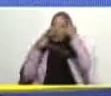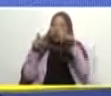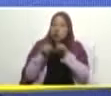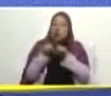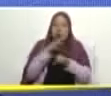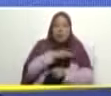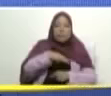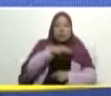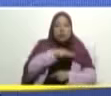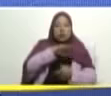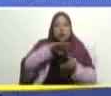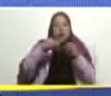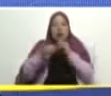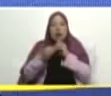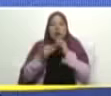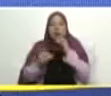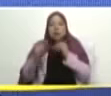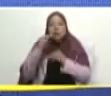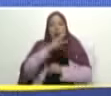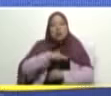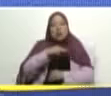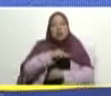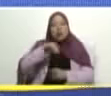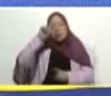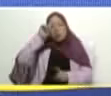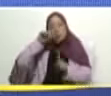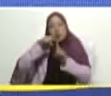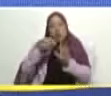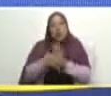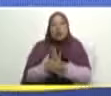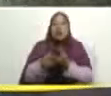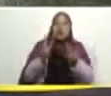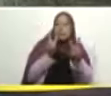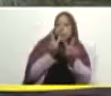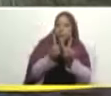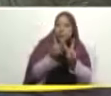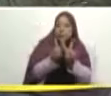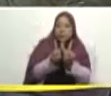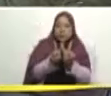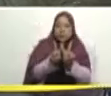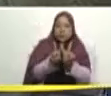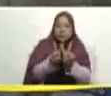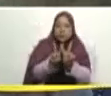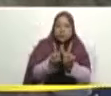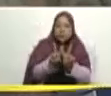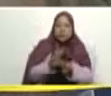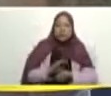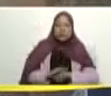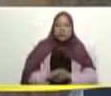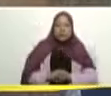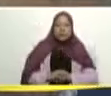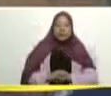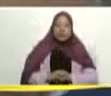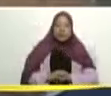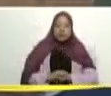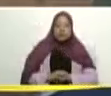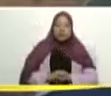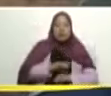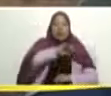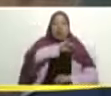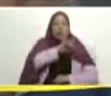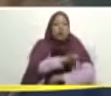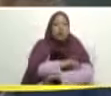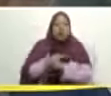misión y tuvo su gran impacto la gran misión vivienda venezuela viva fuerte